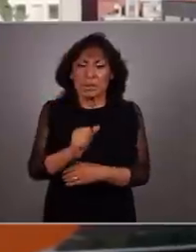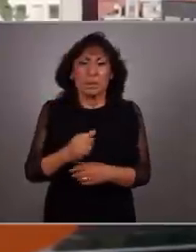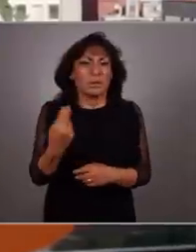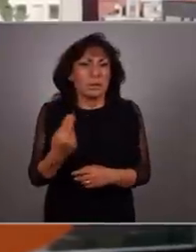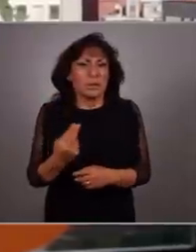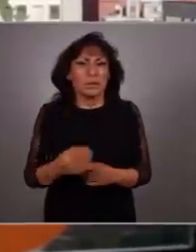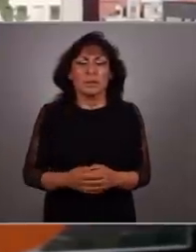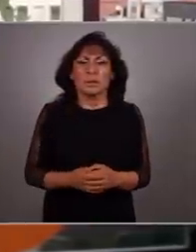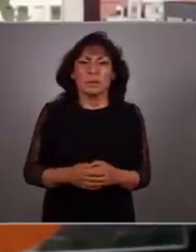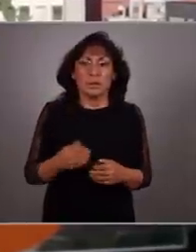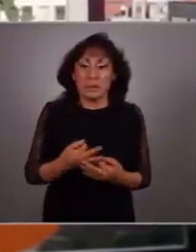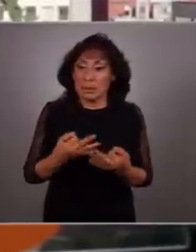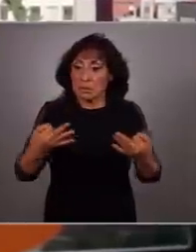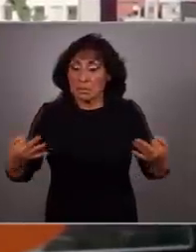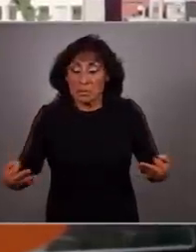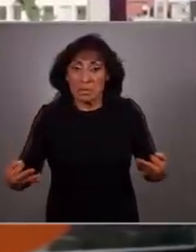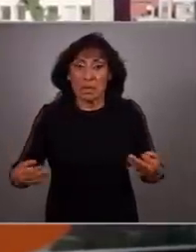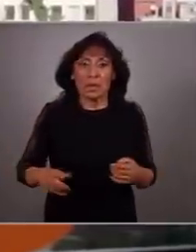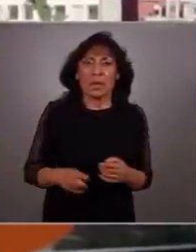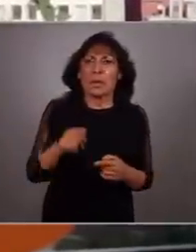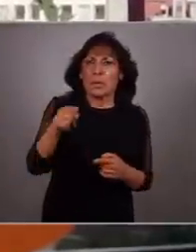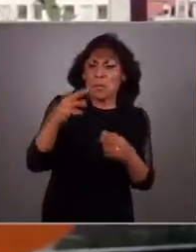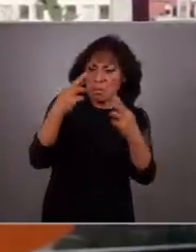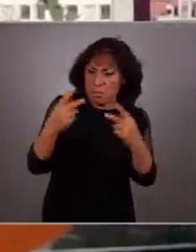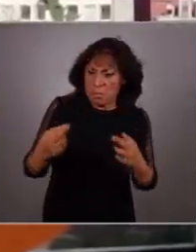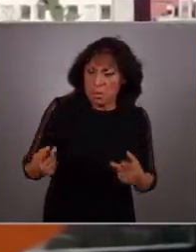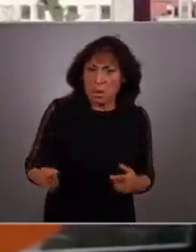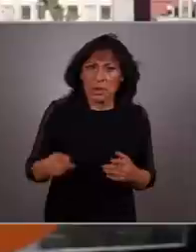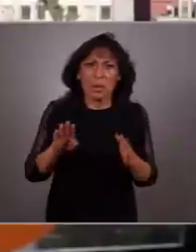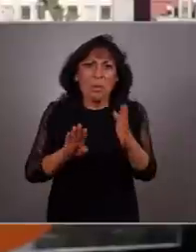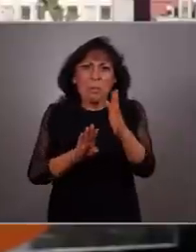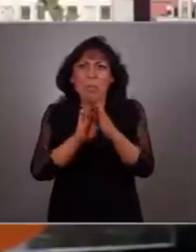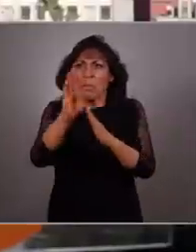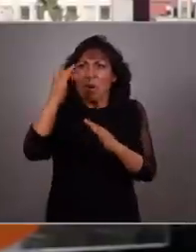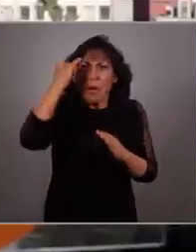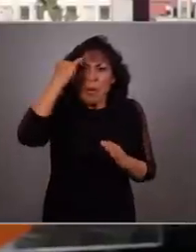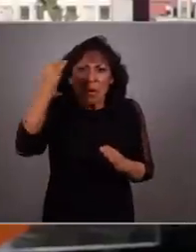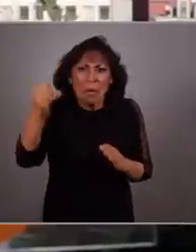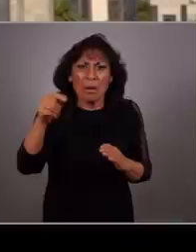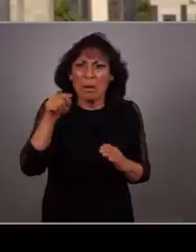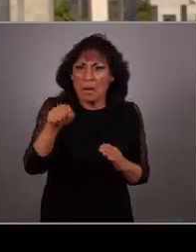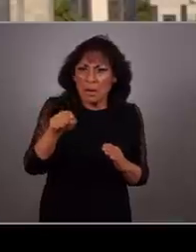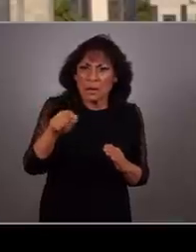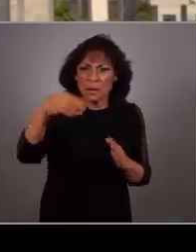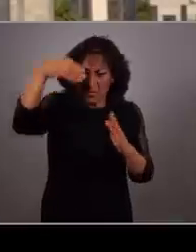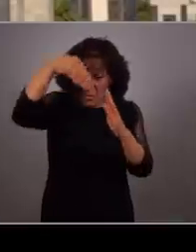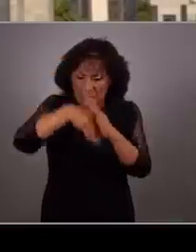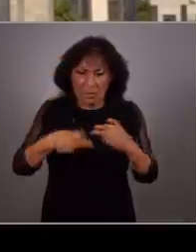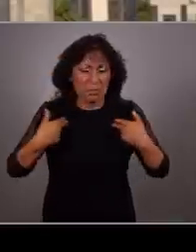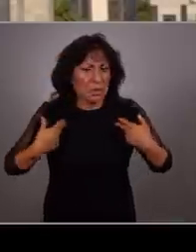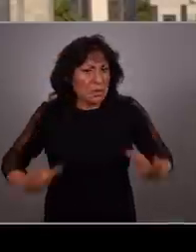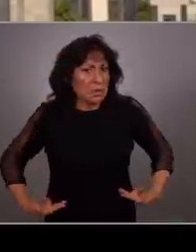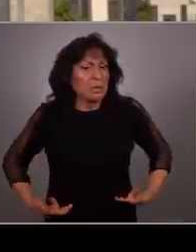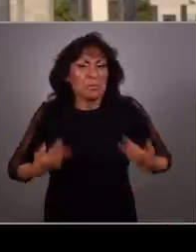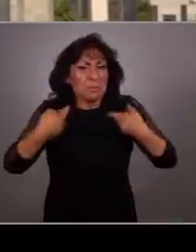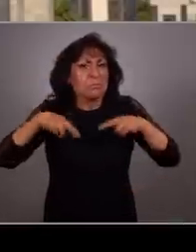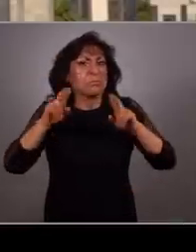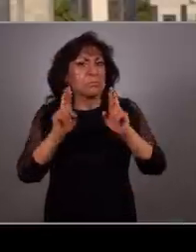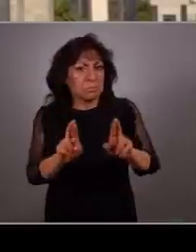tierra. Porque destruir el medio ambiente pensando que se construye progreso representa un fracaso para la humanidad entera.